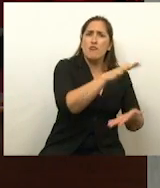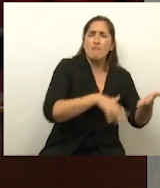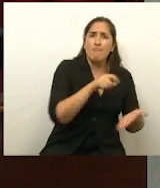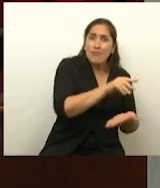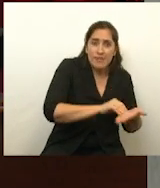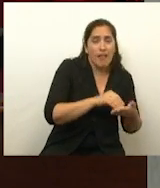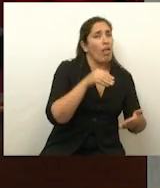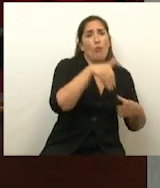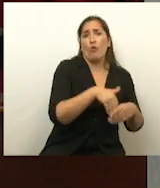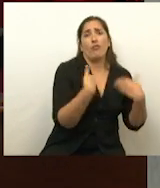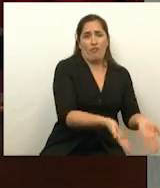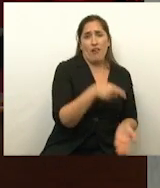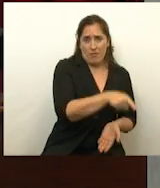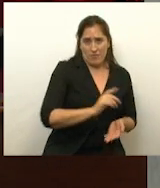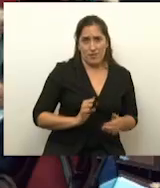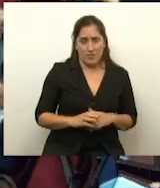se vota.